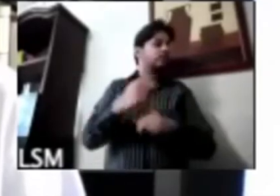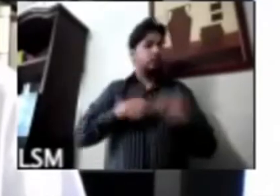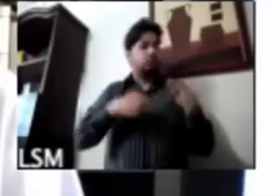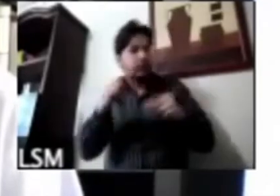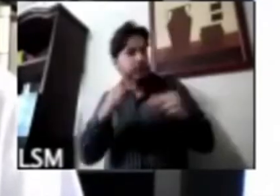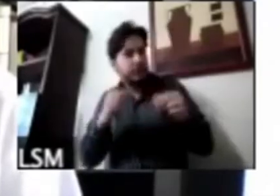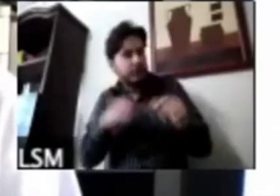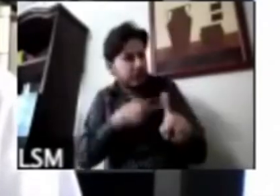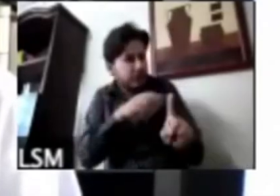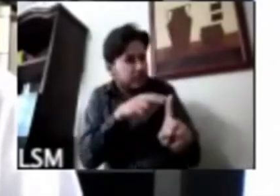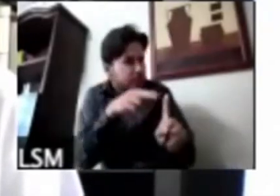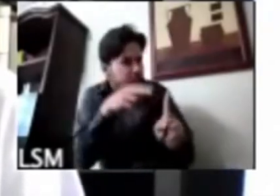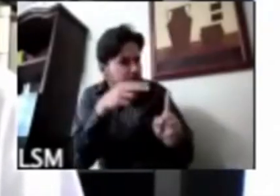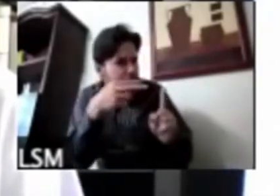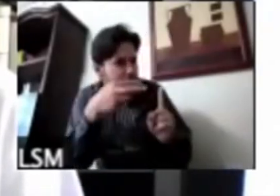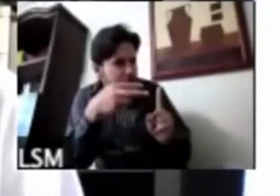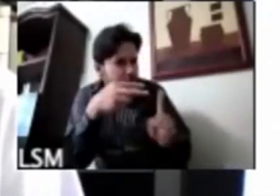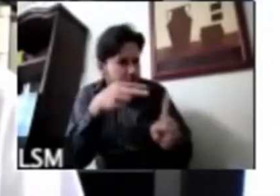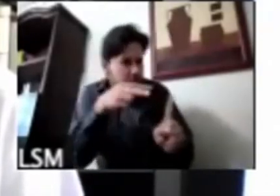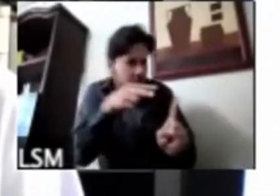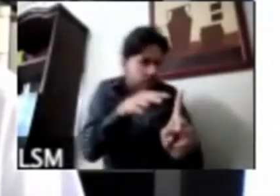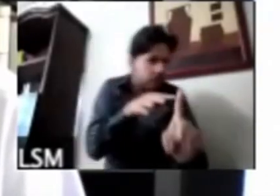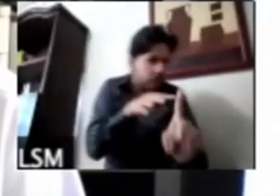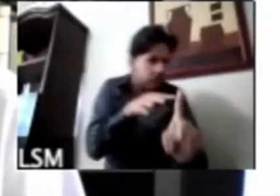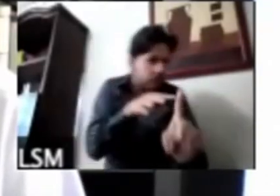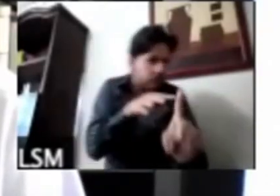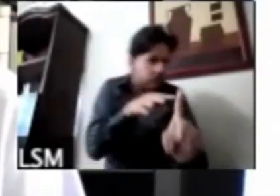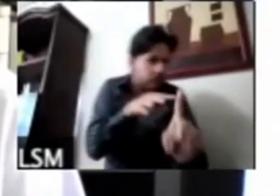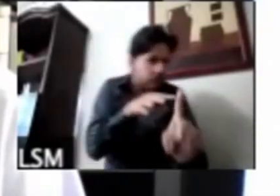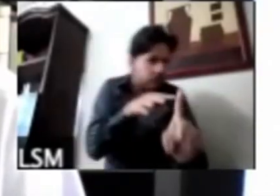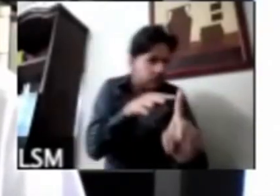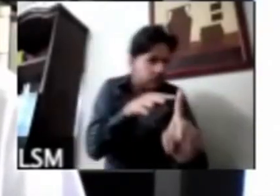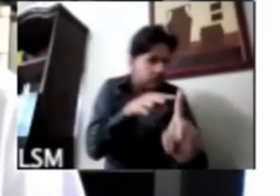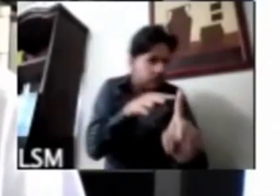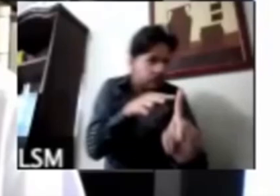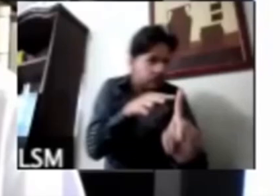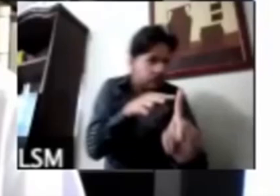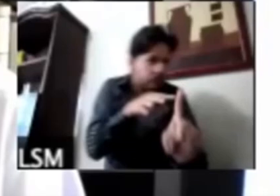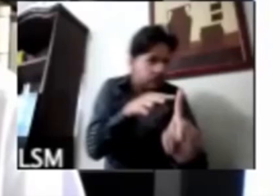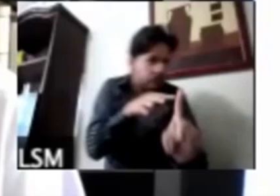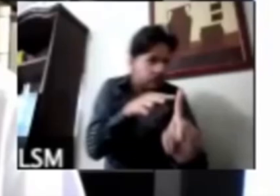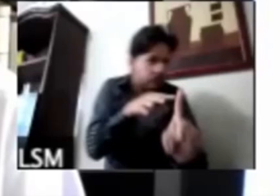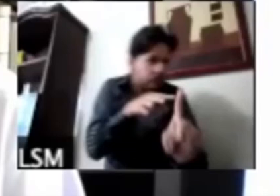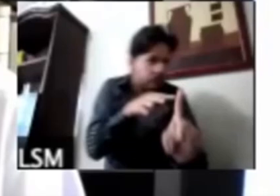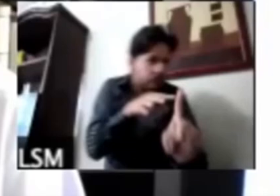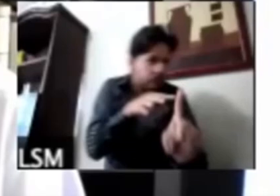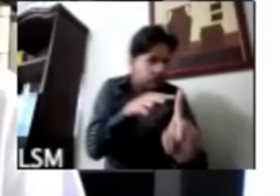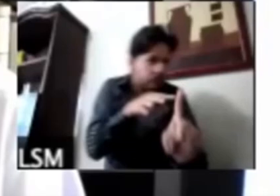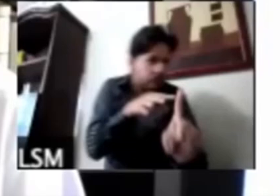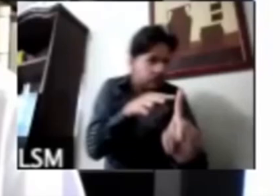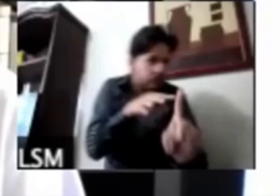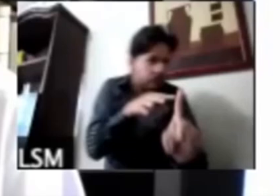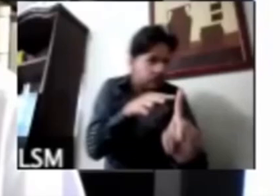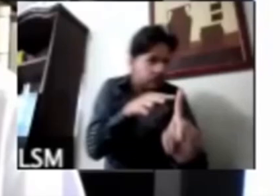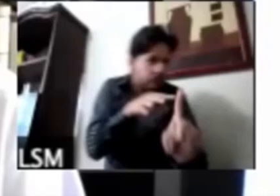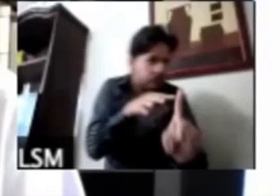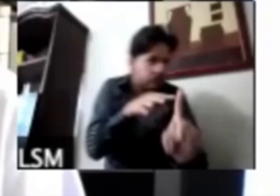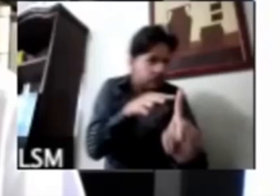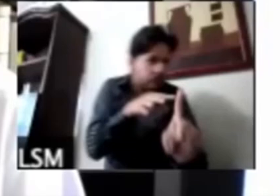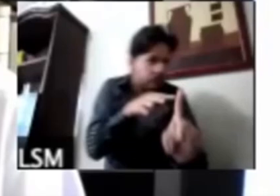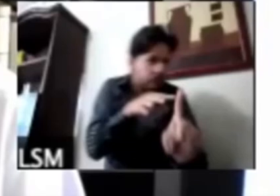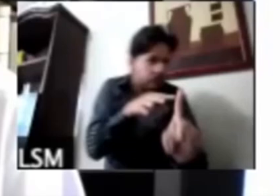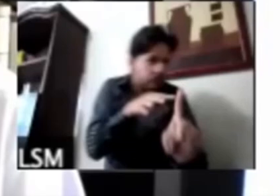dinámica esto está cambiando de un día a otro de una semana a otra y por eso es importante que no dejemos de